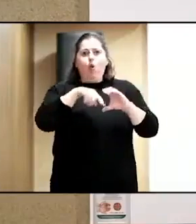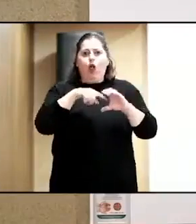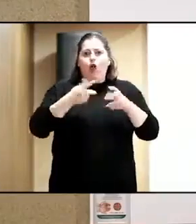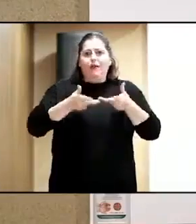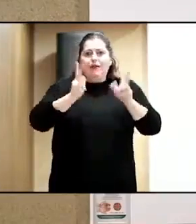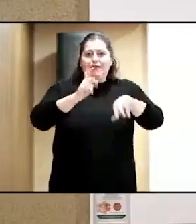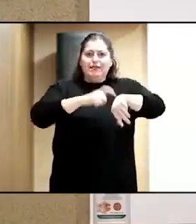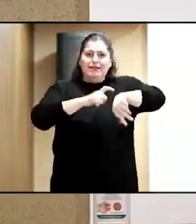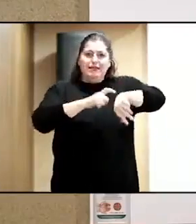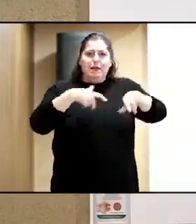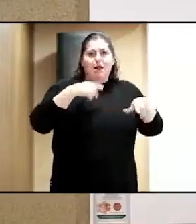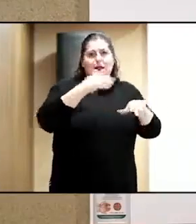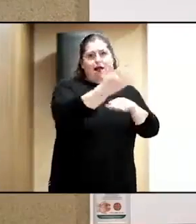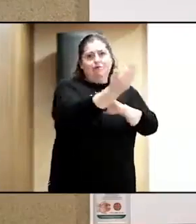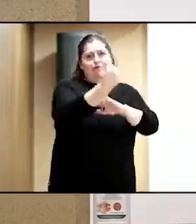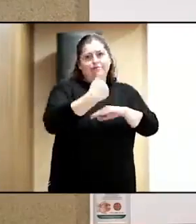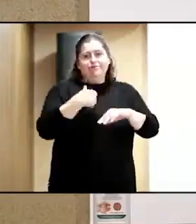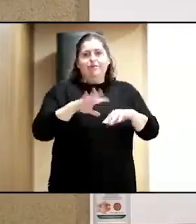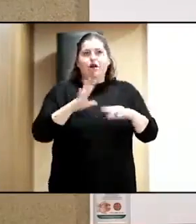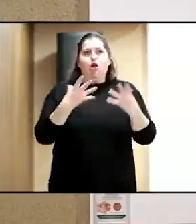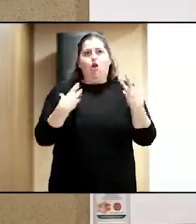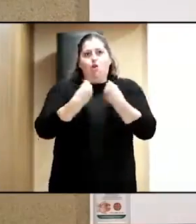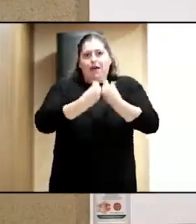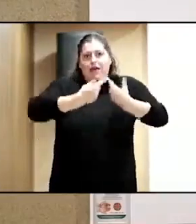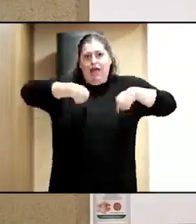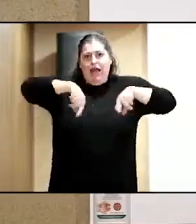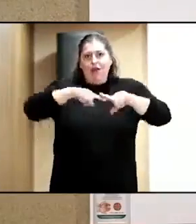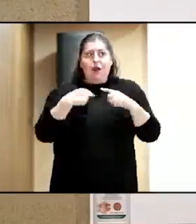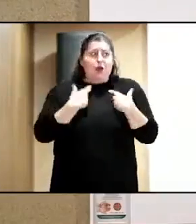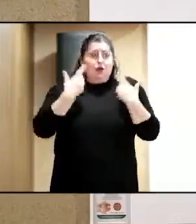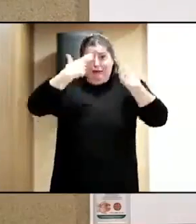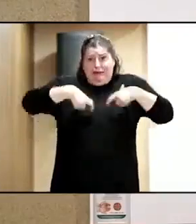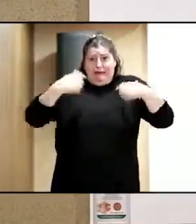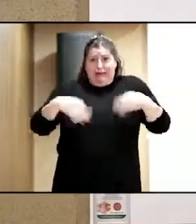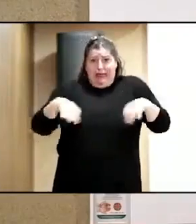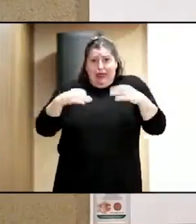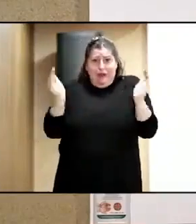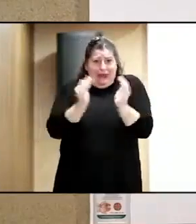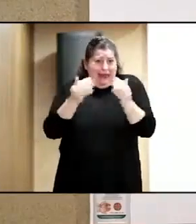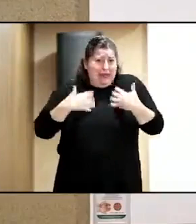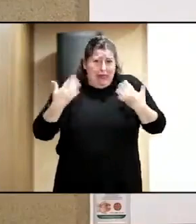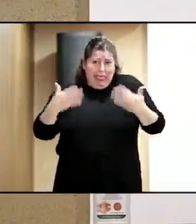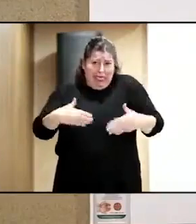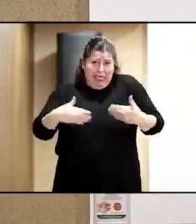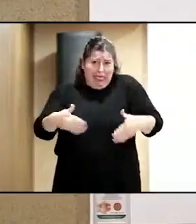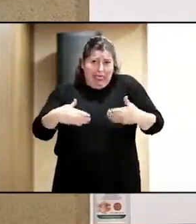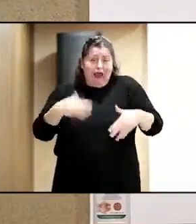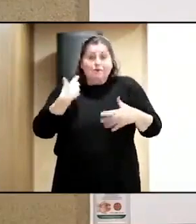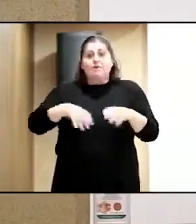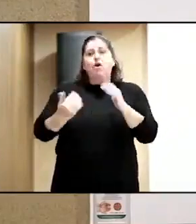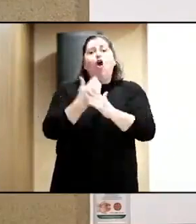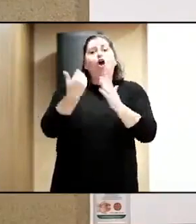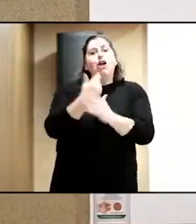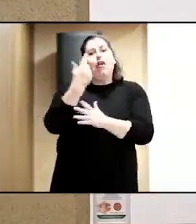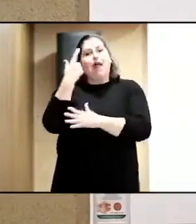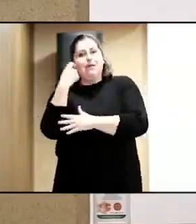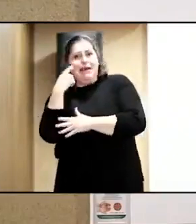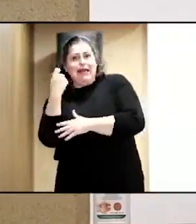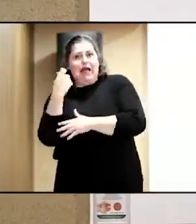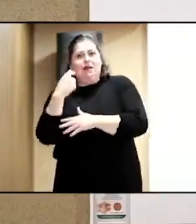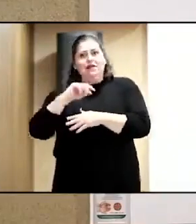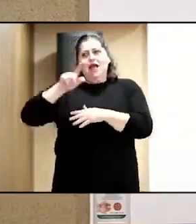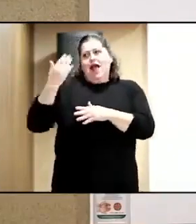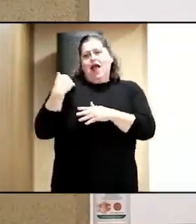para acompañarnos a nosotros con los modestitos que somos y los pequeñitos que somos en una jornada en Almería, que, como hablábamos